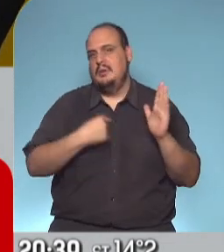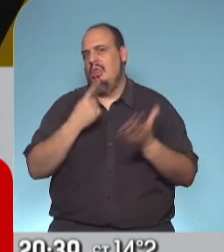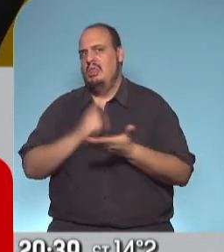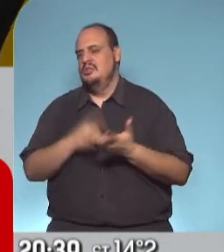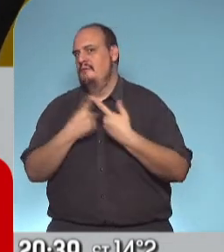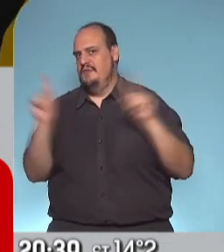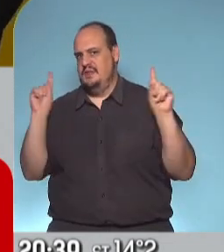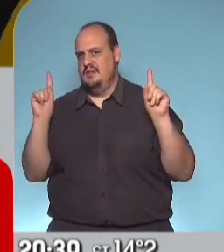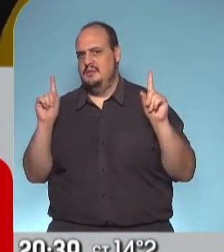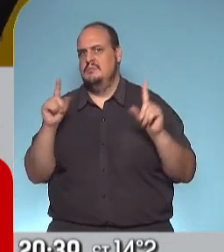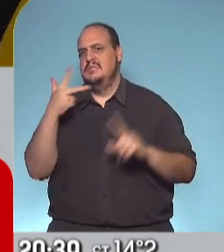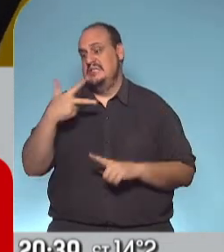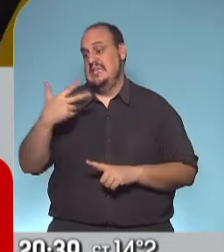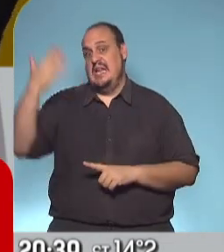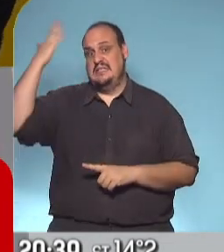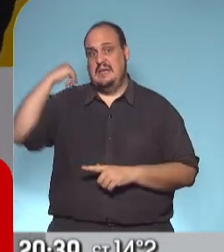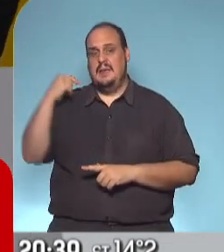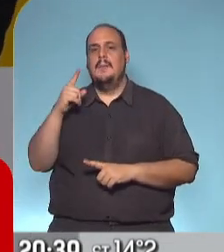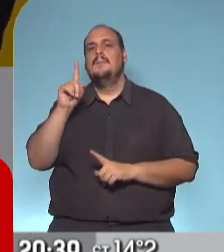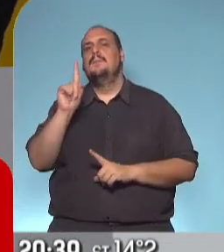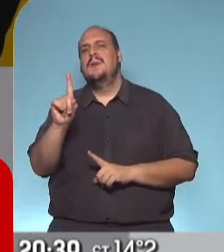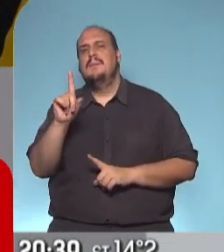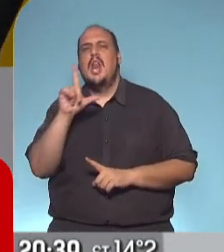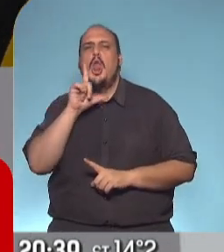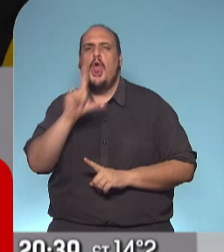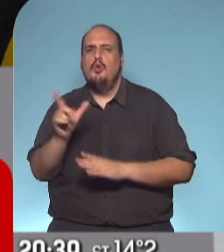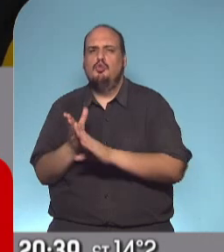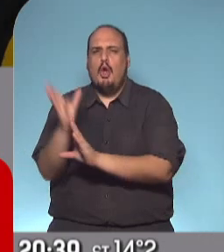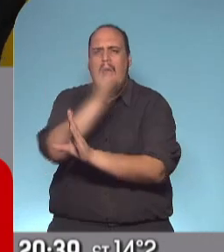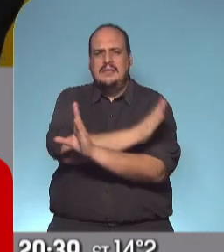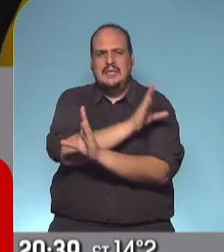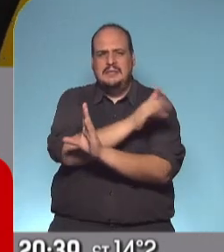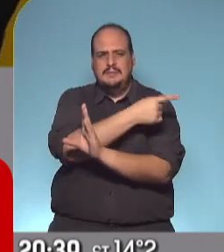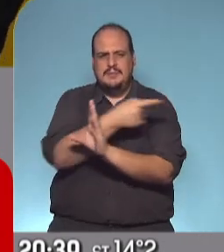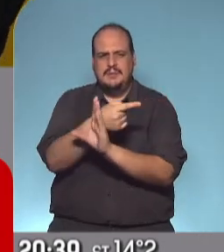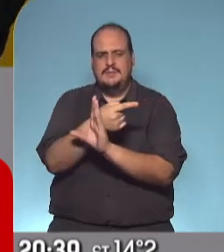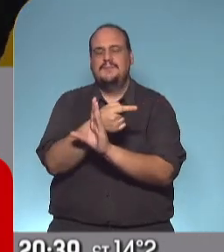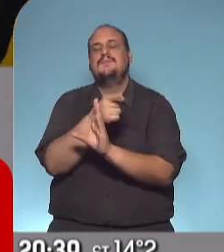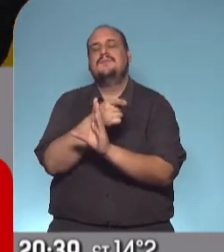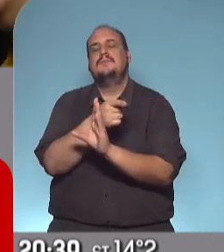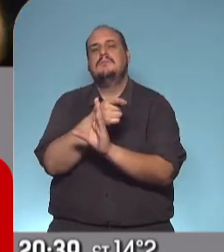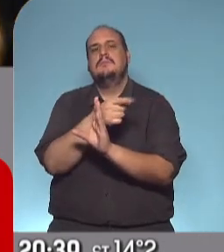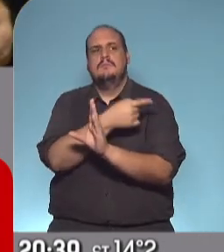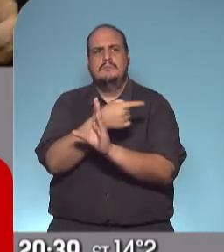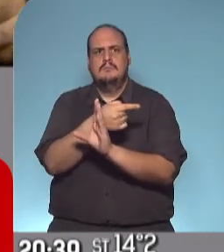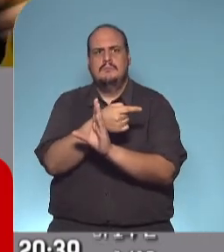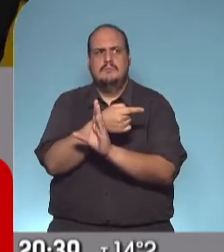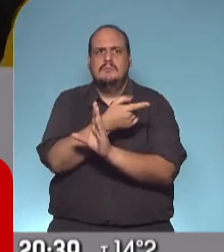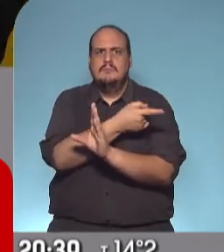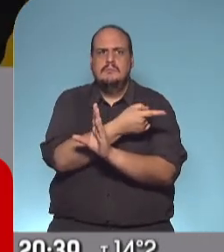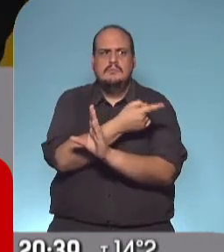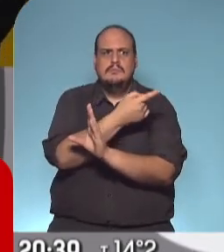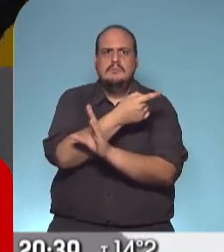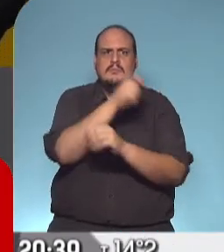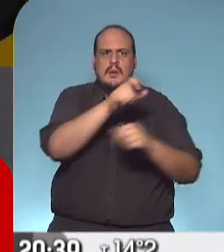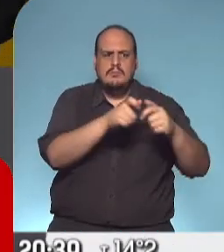tres semanas, la semana anterior al primero de julio cuando empezó esta pandemia, perdón, cuando empezó esta etapa de la cuarentena, los casos se habían duplicado en